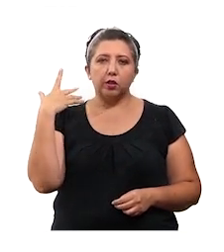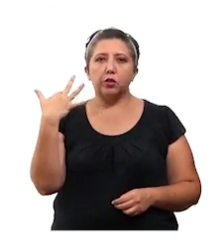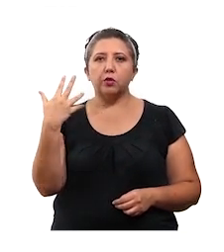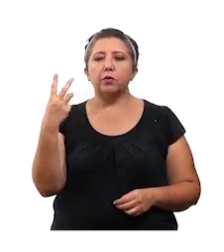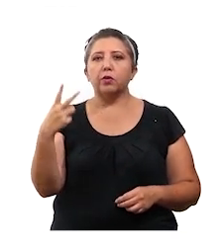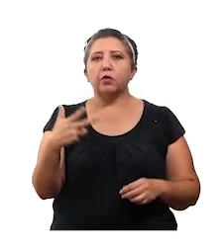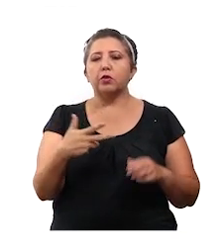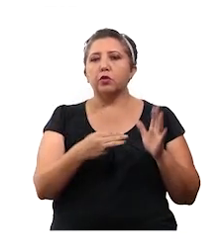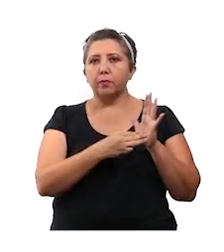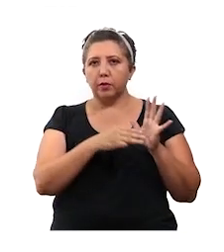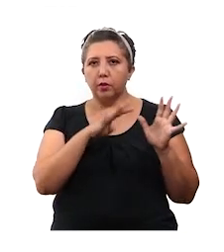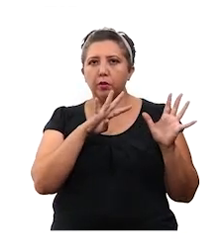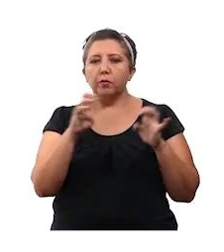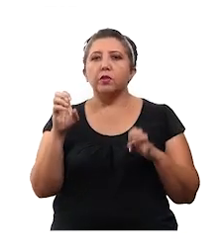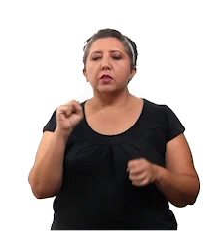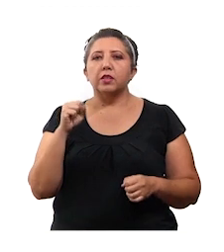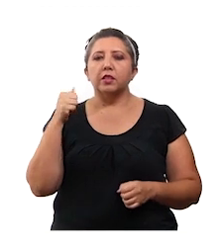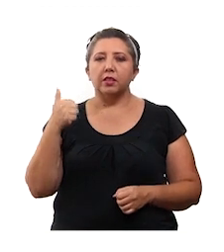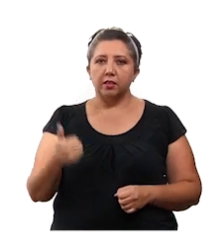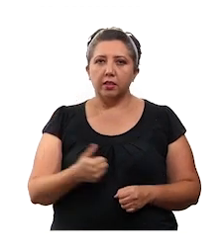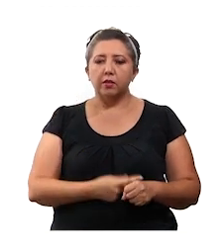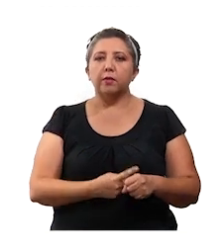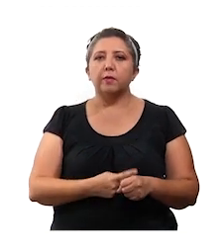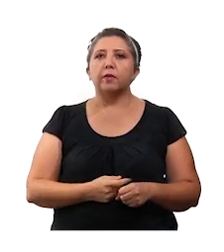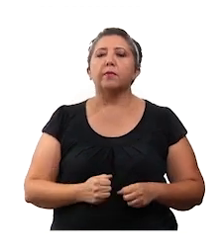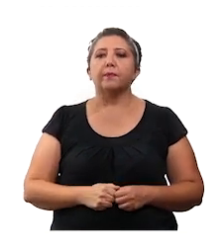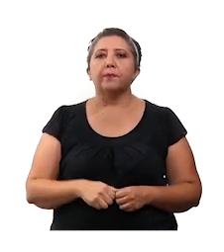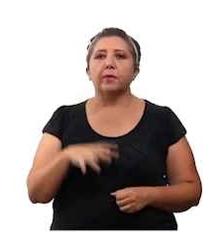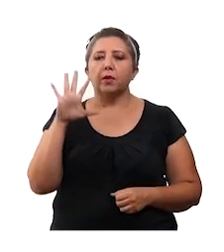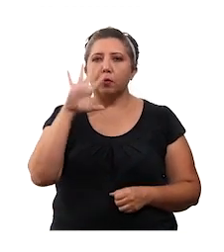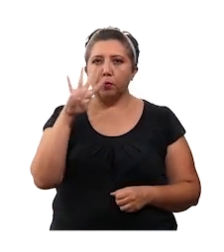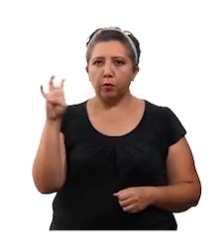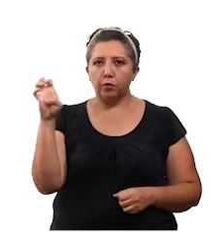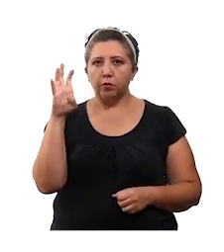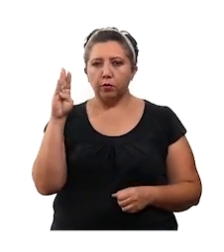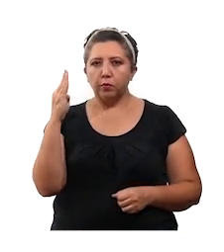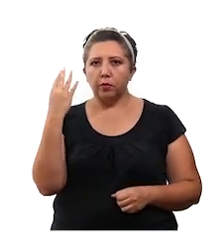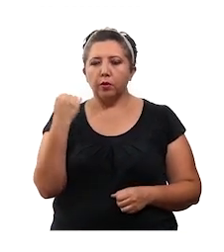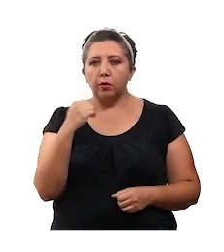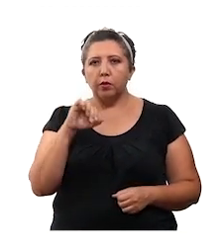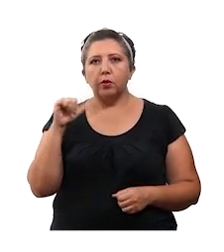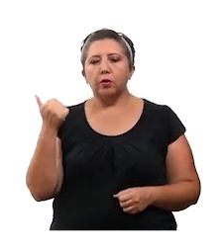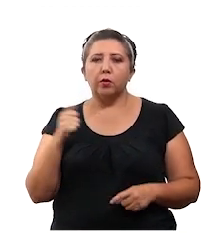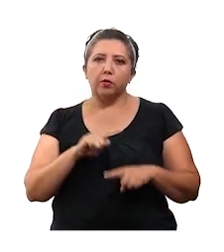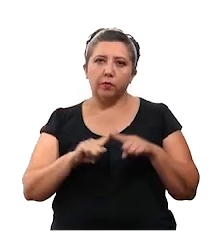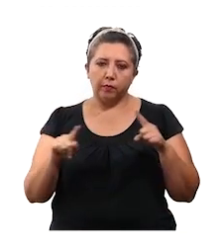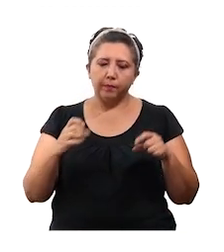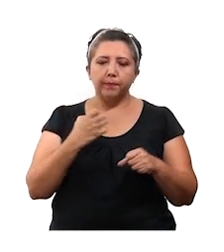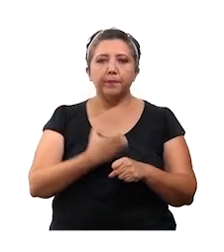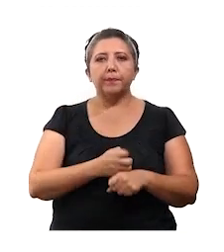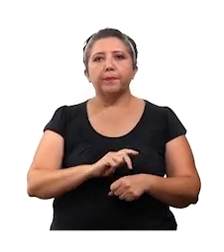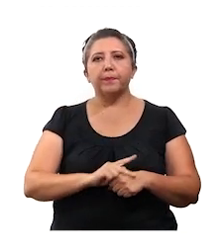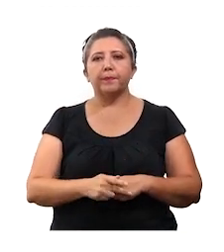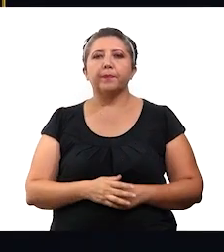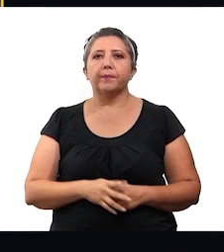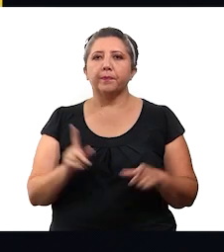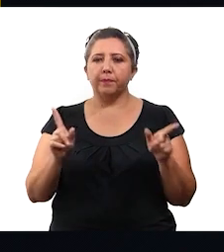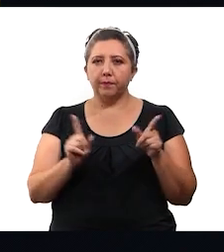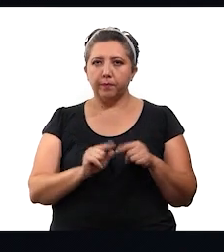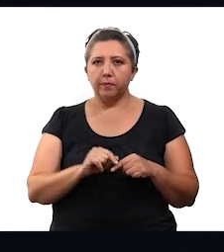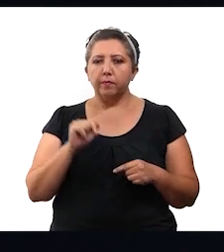De los 58.966 casos positivos, 499 son de otro país u otro estado.